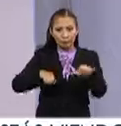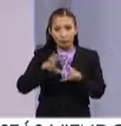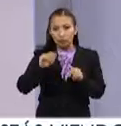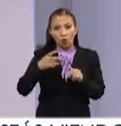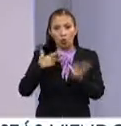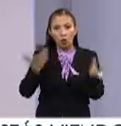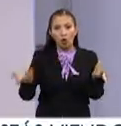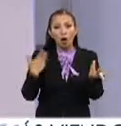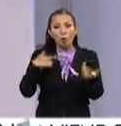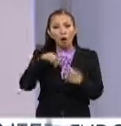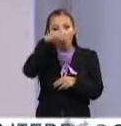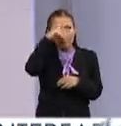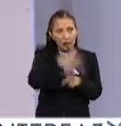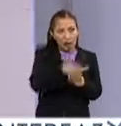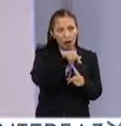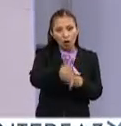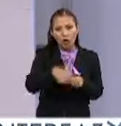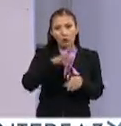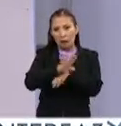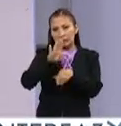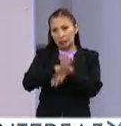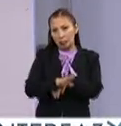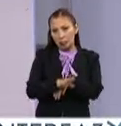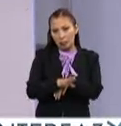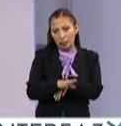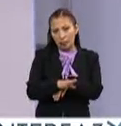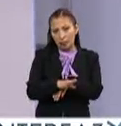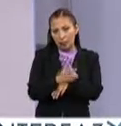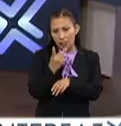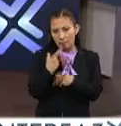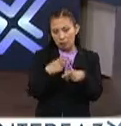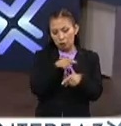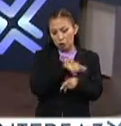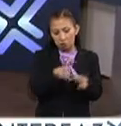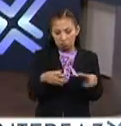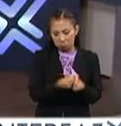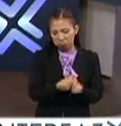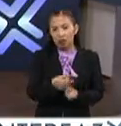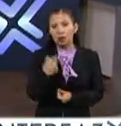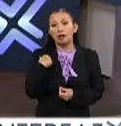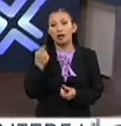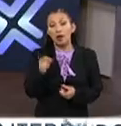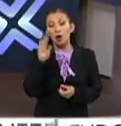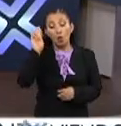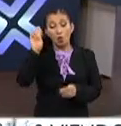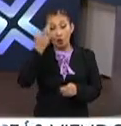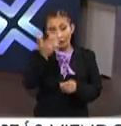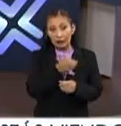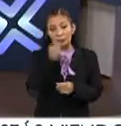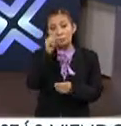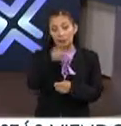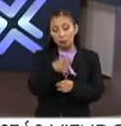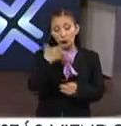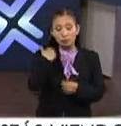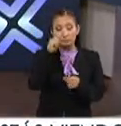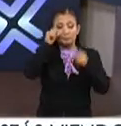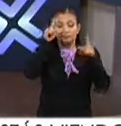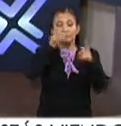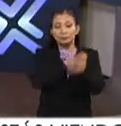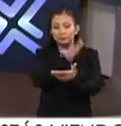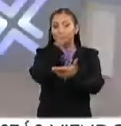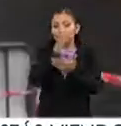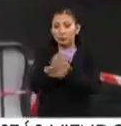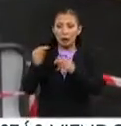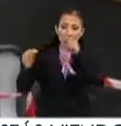No, me pusieron con gente de México y con un brasileño. Correcto. Y bueno, pues era ir la universidad y ahí pues realmente